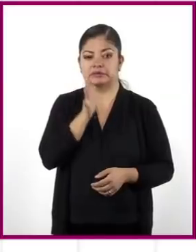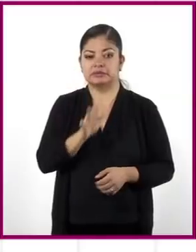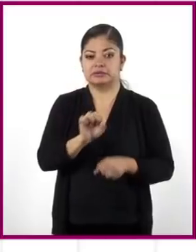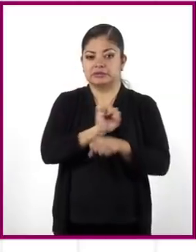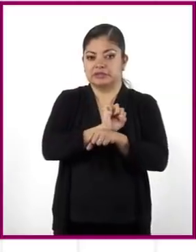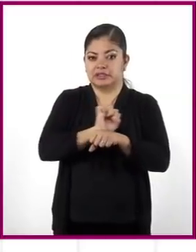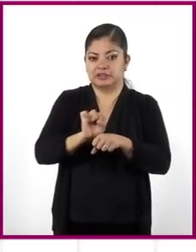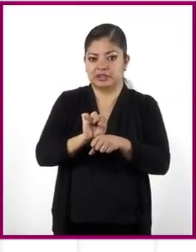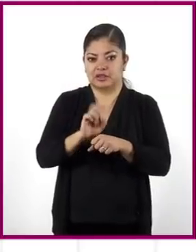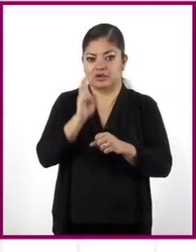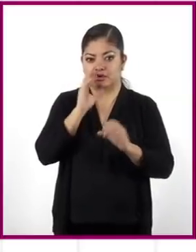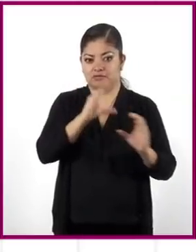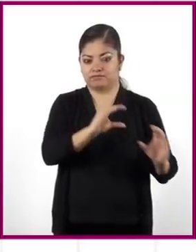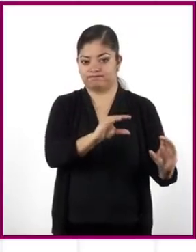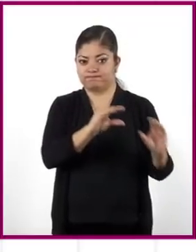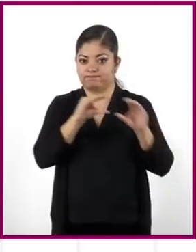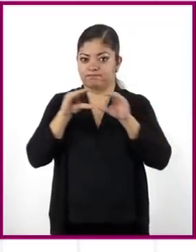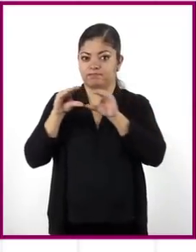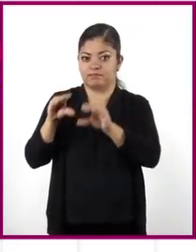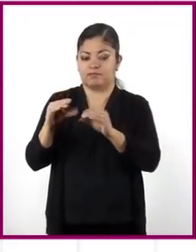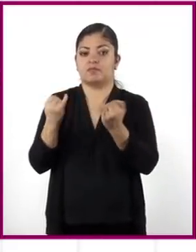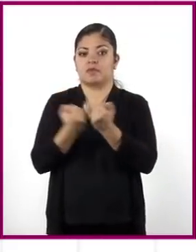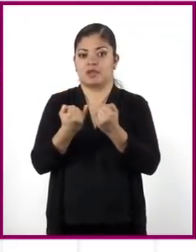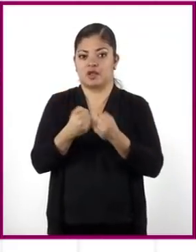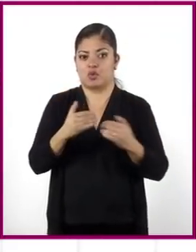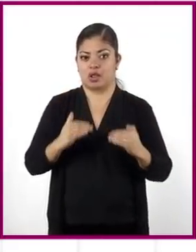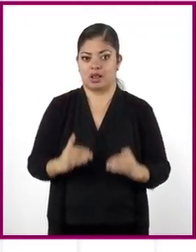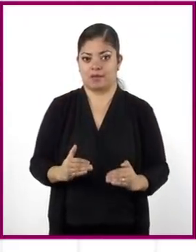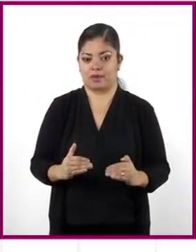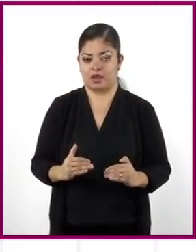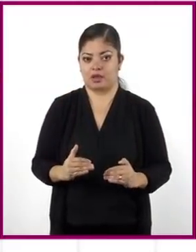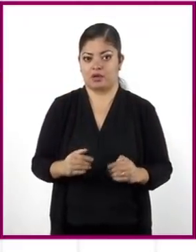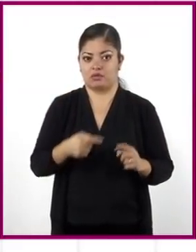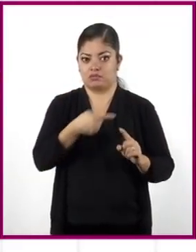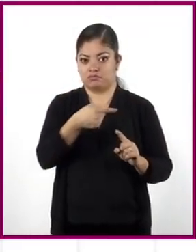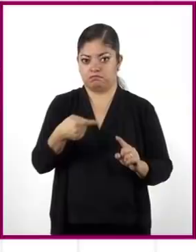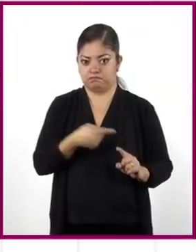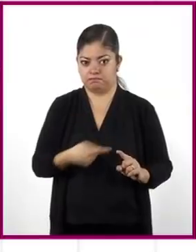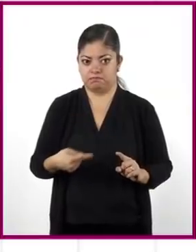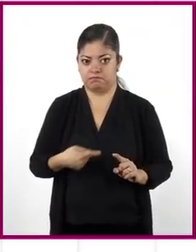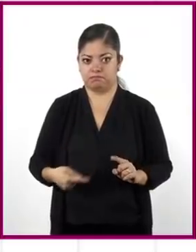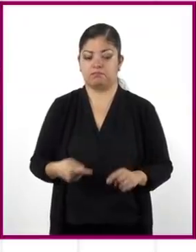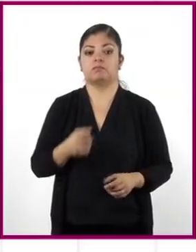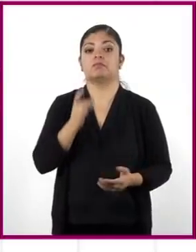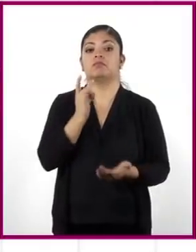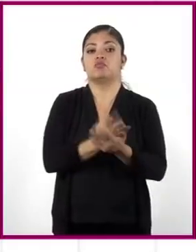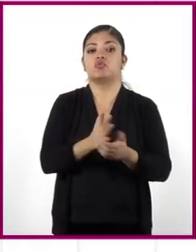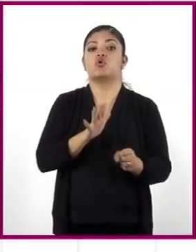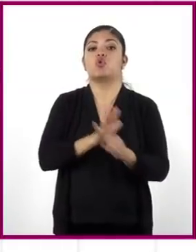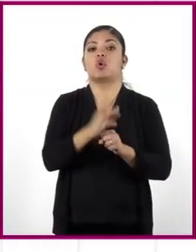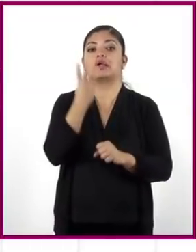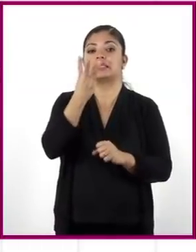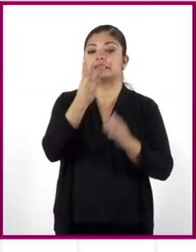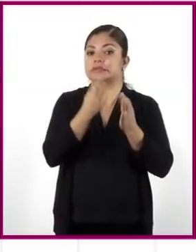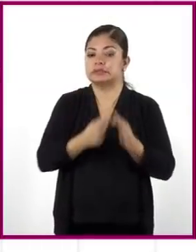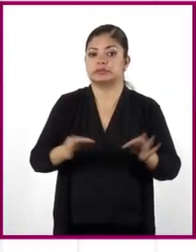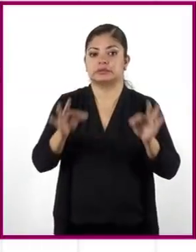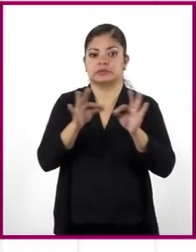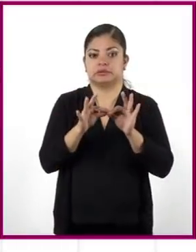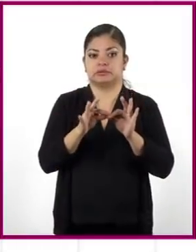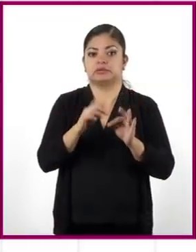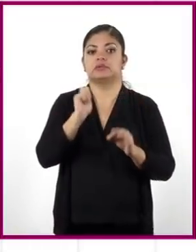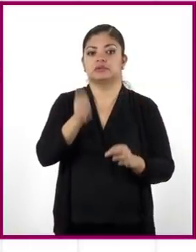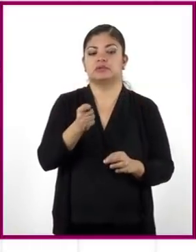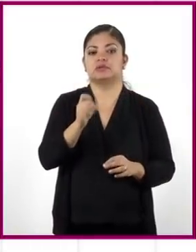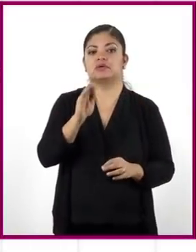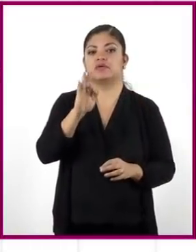la información de la tabla como la de las igualdades y solo tomar las tres magnitudes que nos interesan. Como las